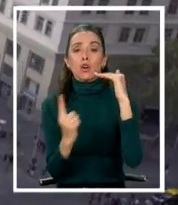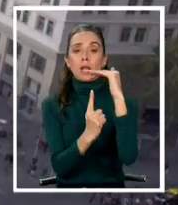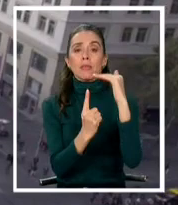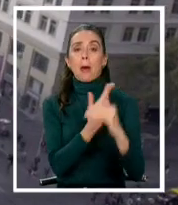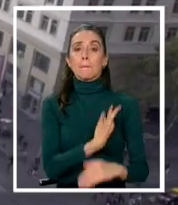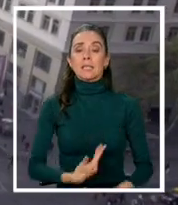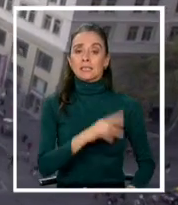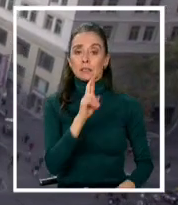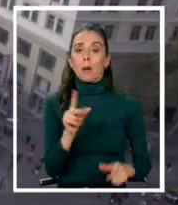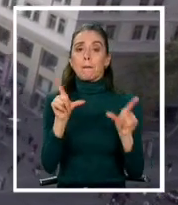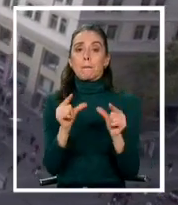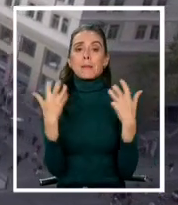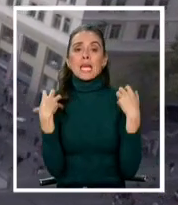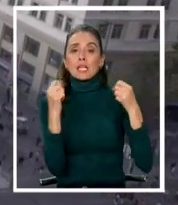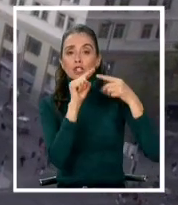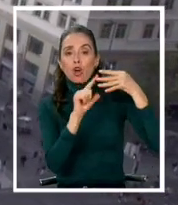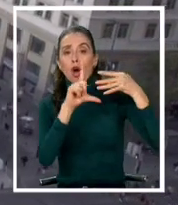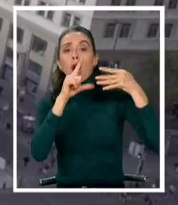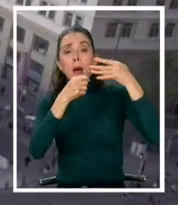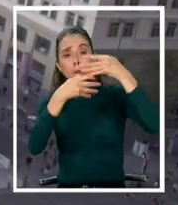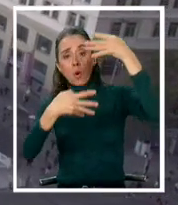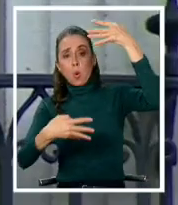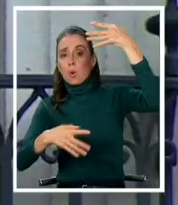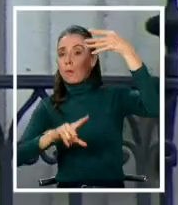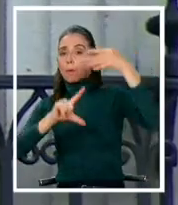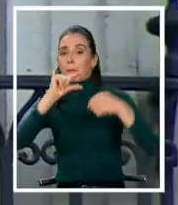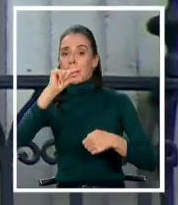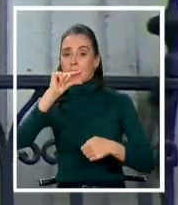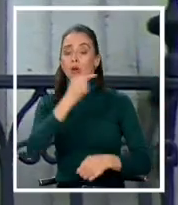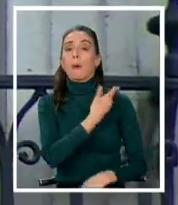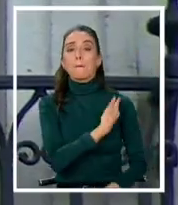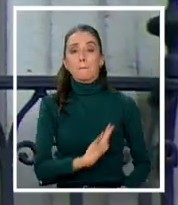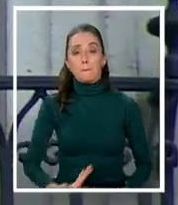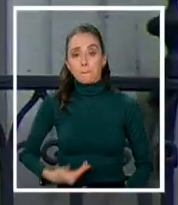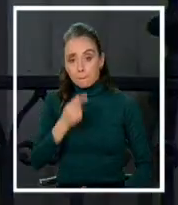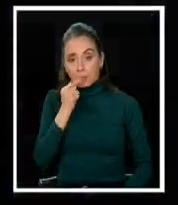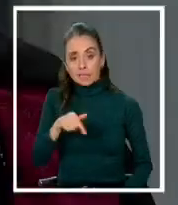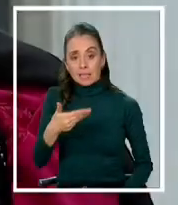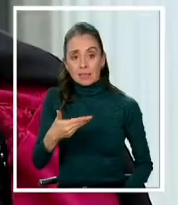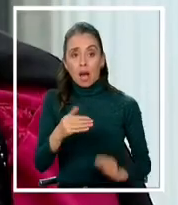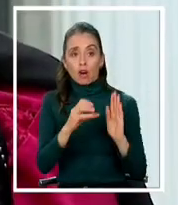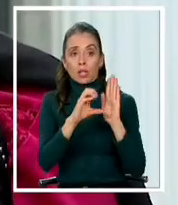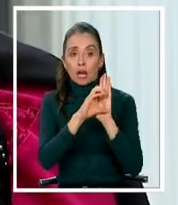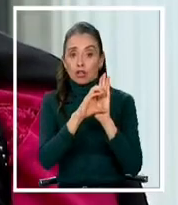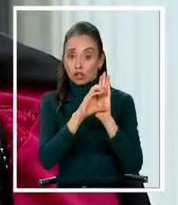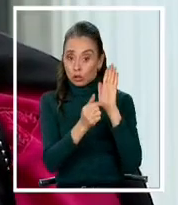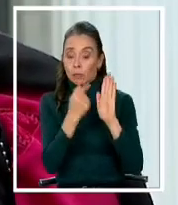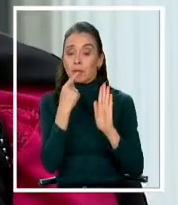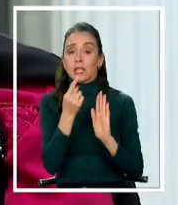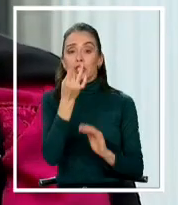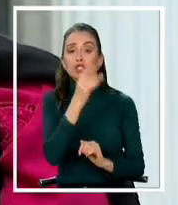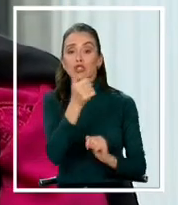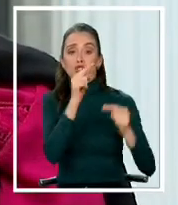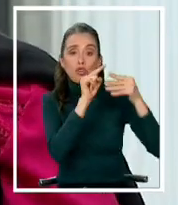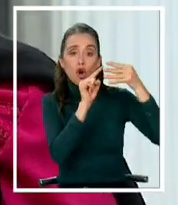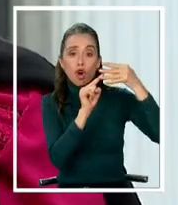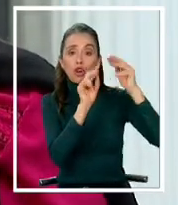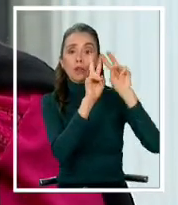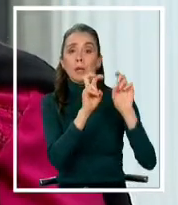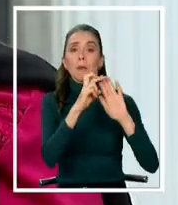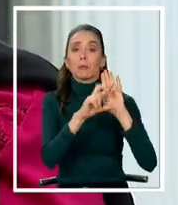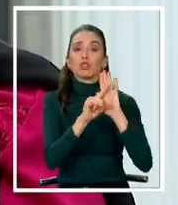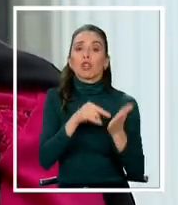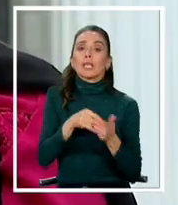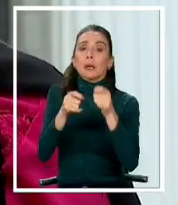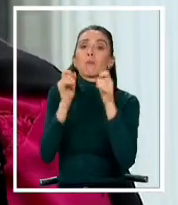república con menos atribuciones a las hoy conocidas. El presidente actualmente tenía iniciativas exclusivas de ley, significa